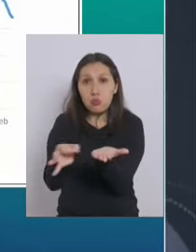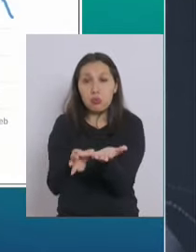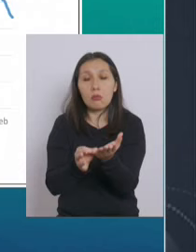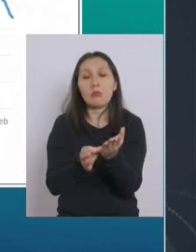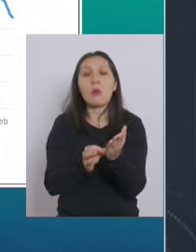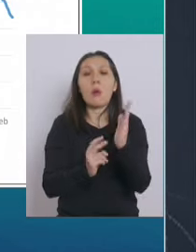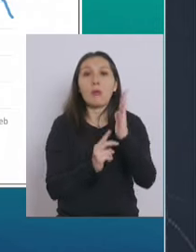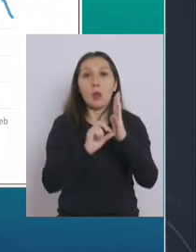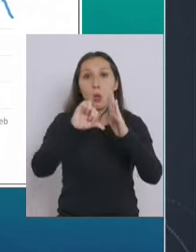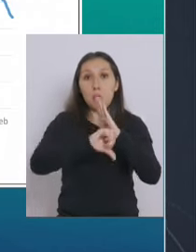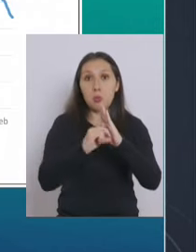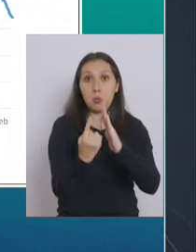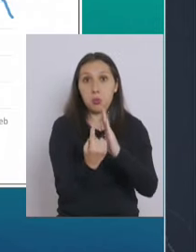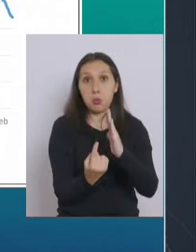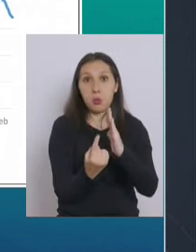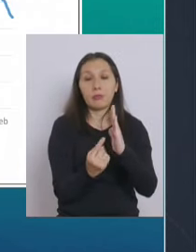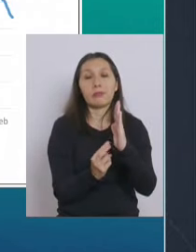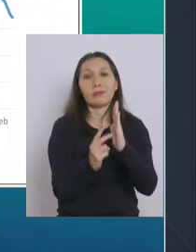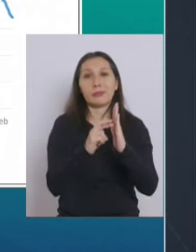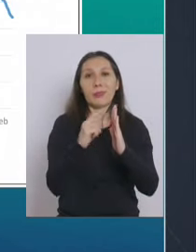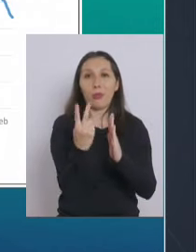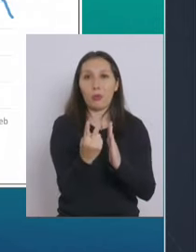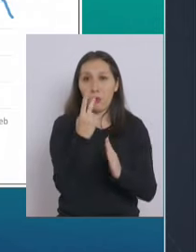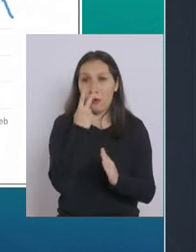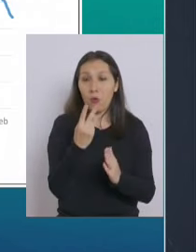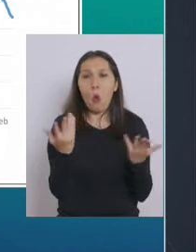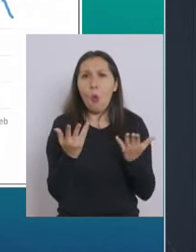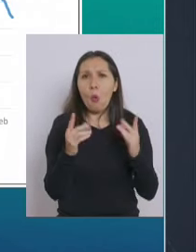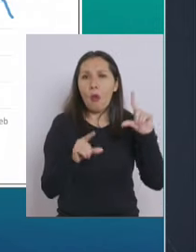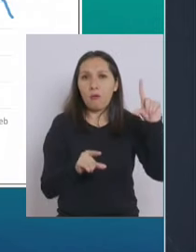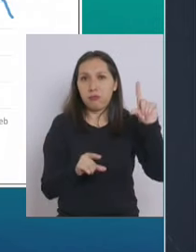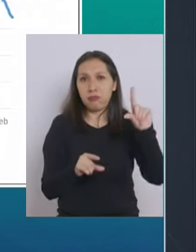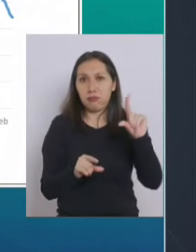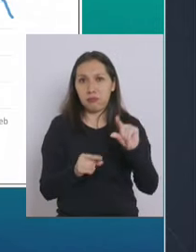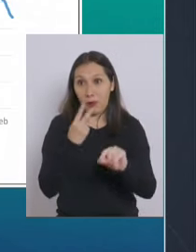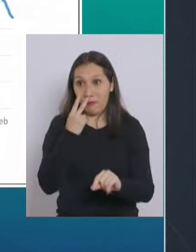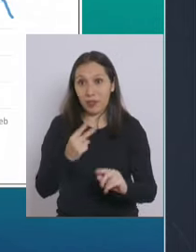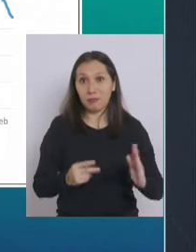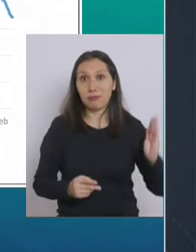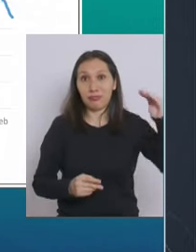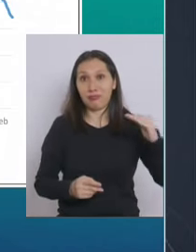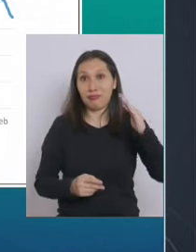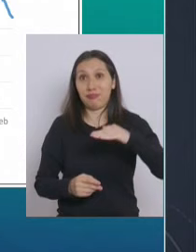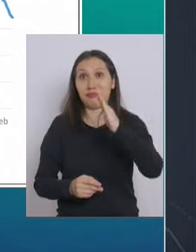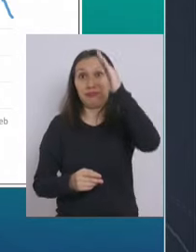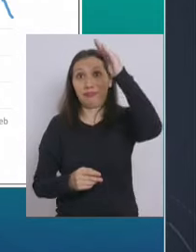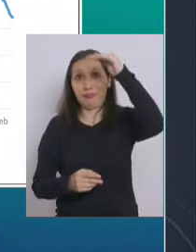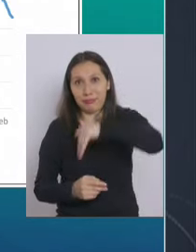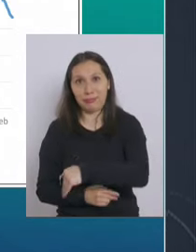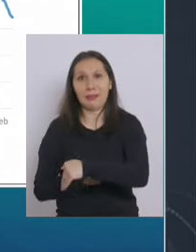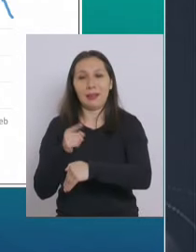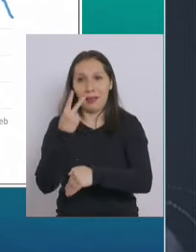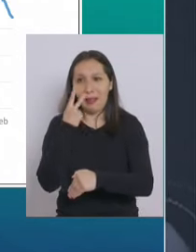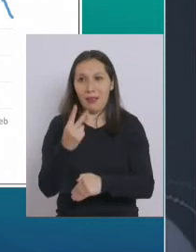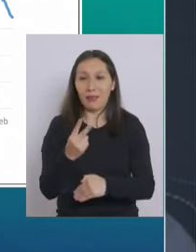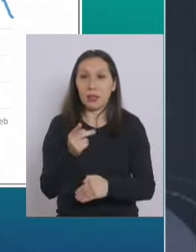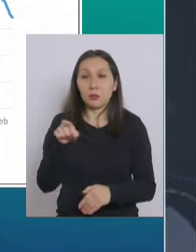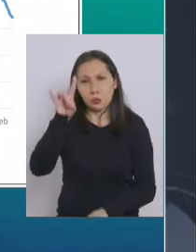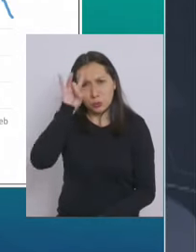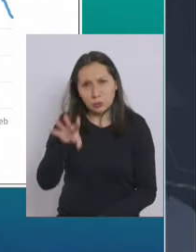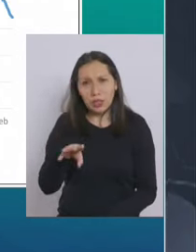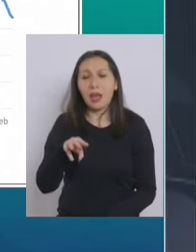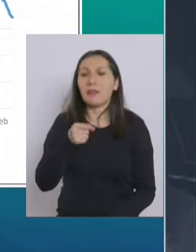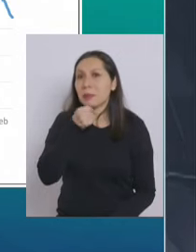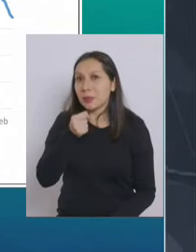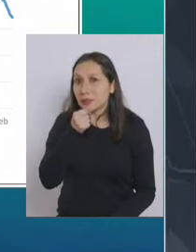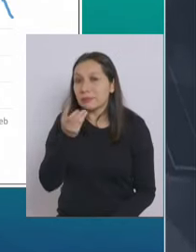cuarentena transición ahí estamos mostrando cómo bajó la curva y usted sabe Manuel que nosotros y